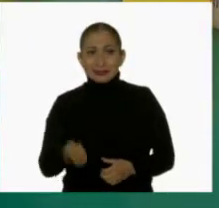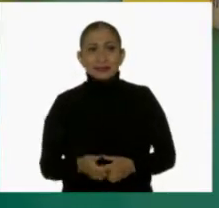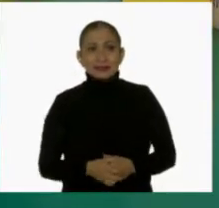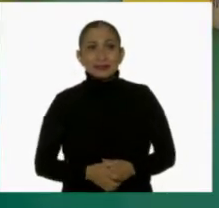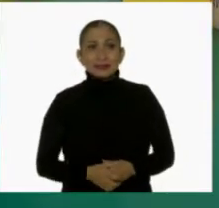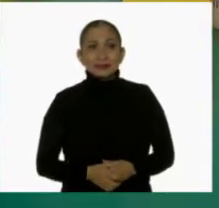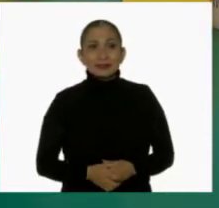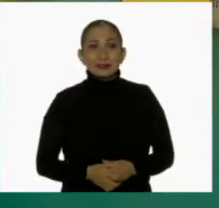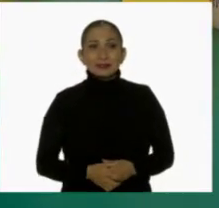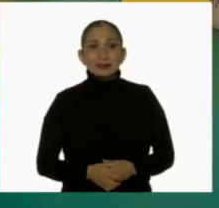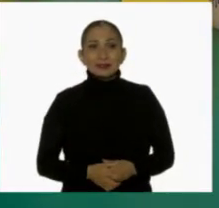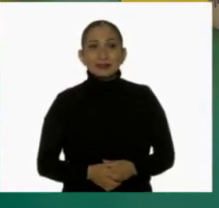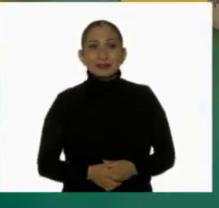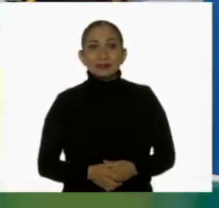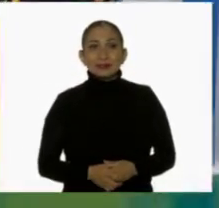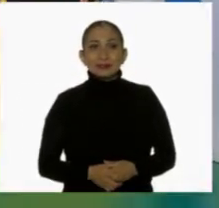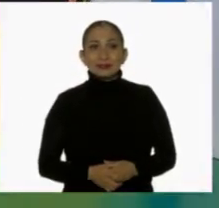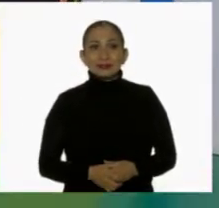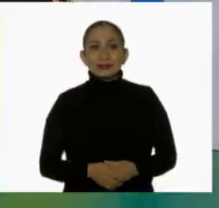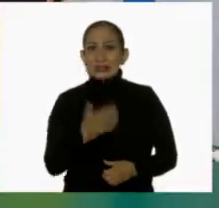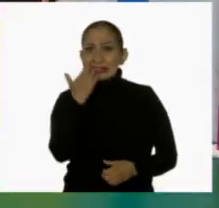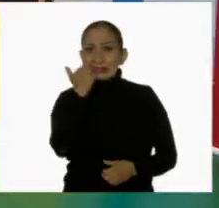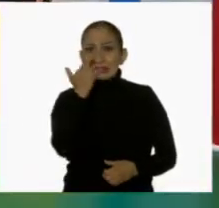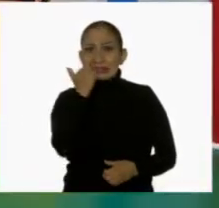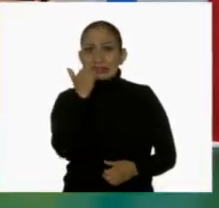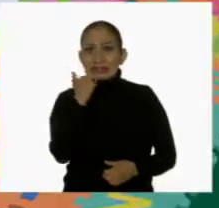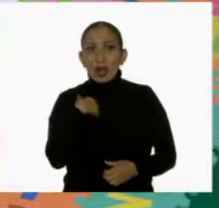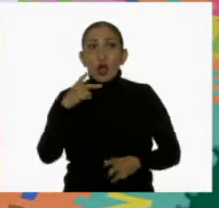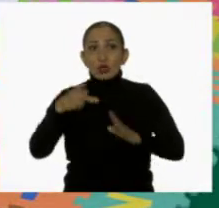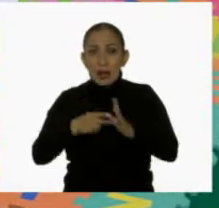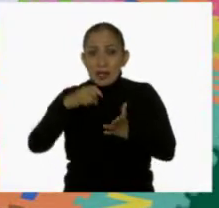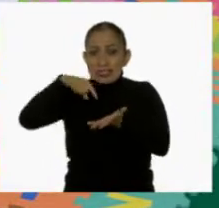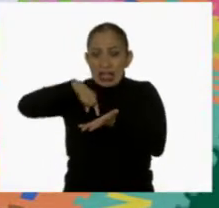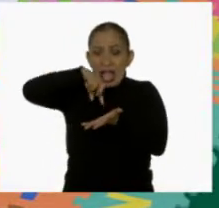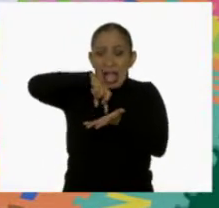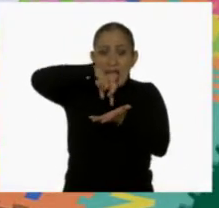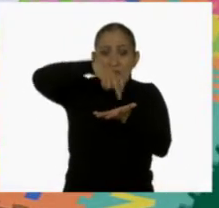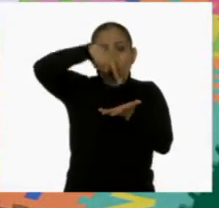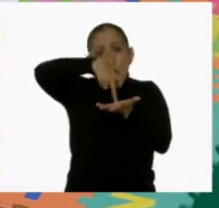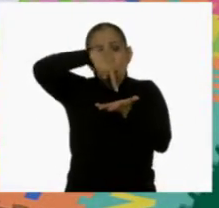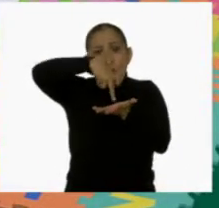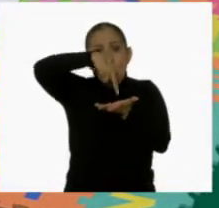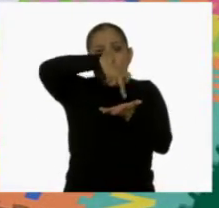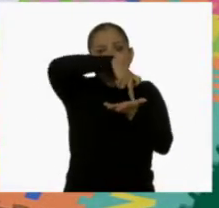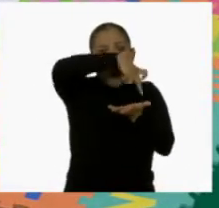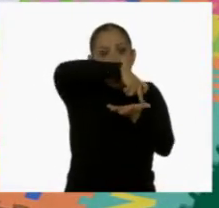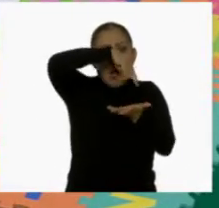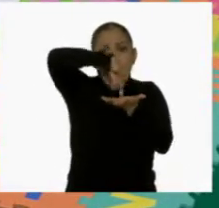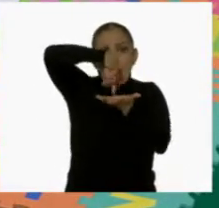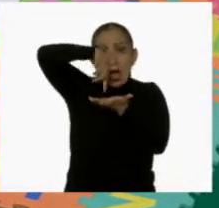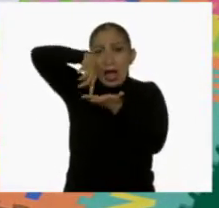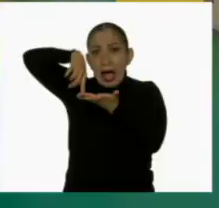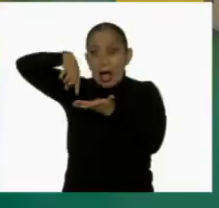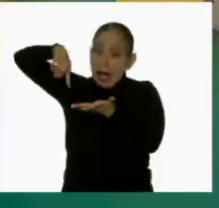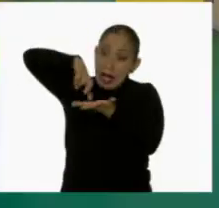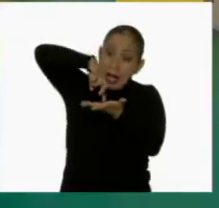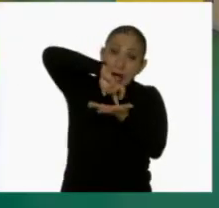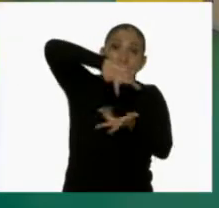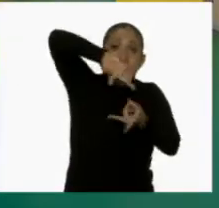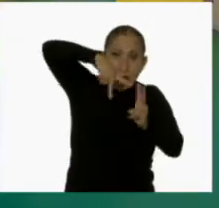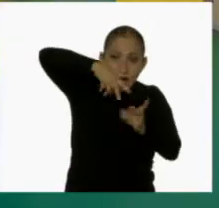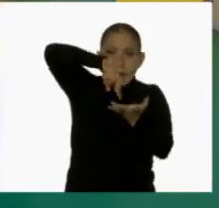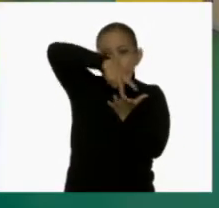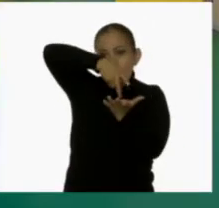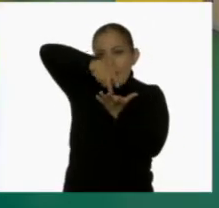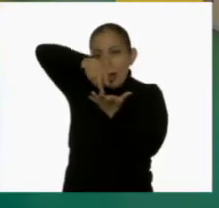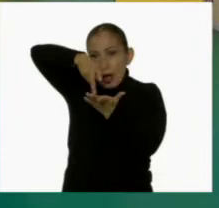jugar! ¡Ay, de cojito! Tienes toda la razón. Regresamos saltando con el otro pie. A ver. ¡Ah, con el otro pie! Ajá, de vida con un